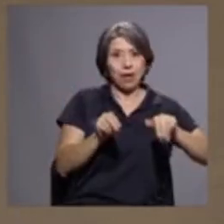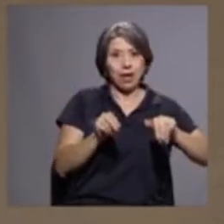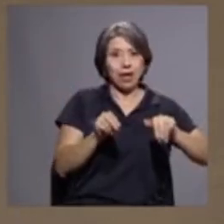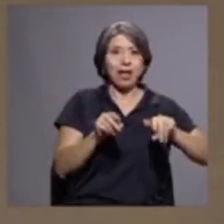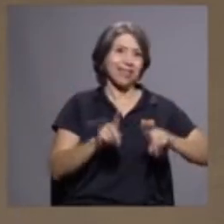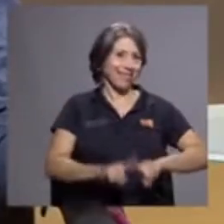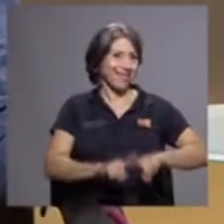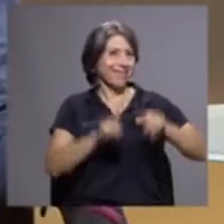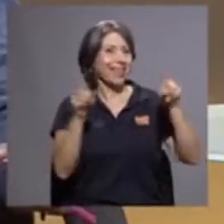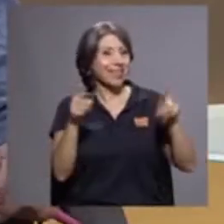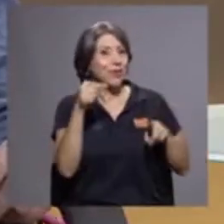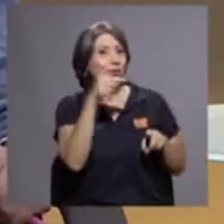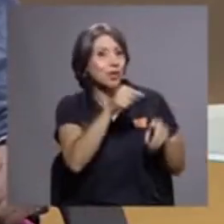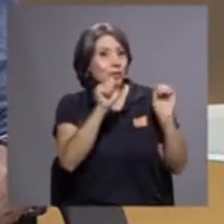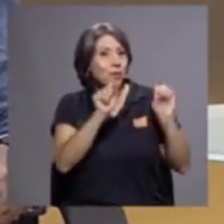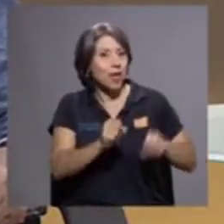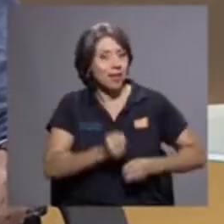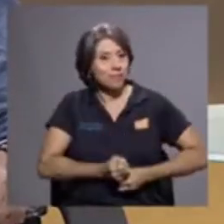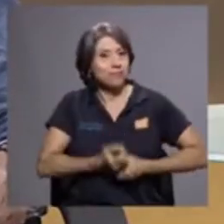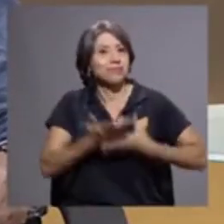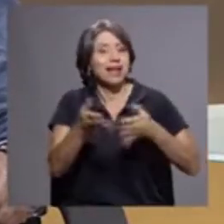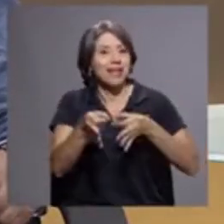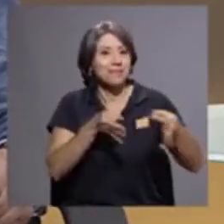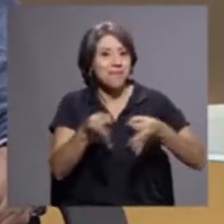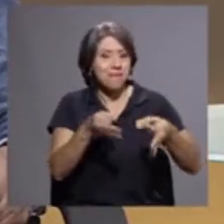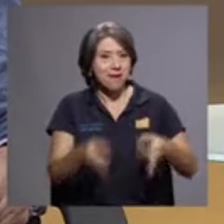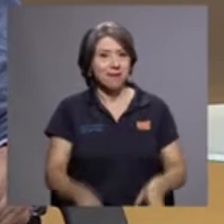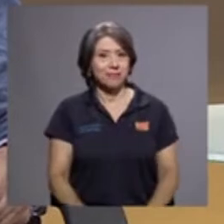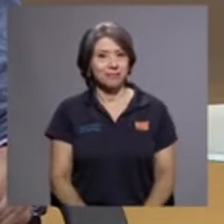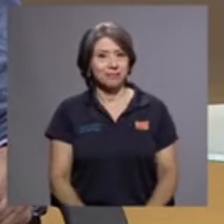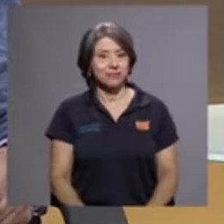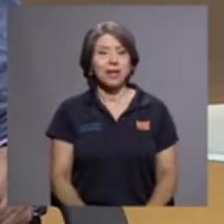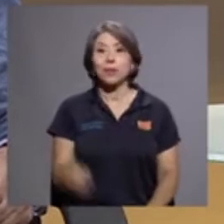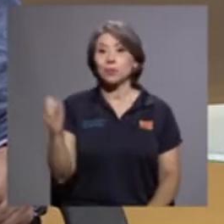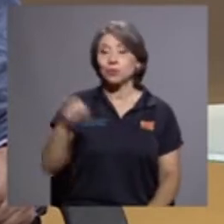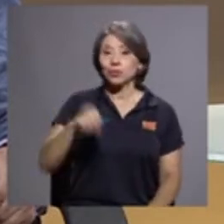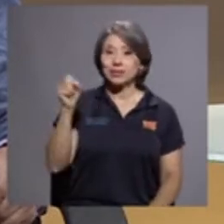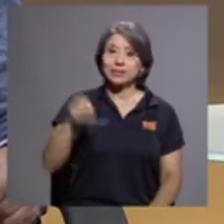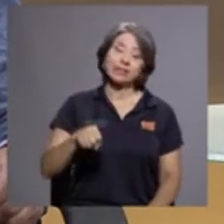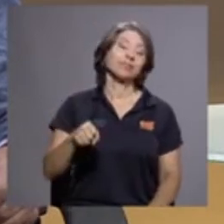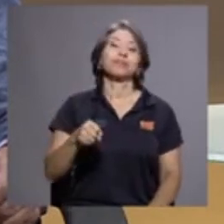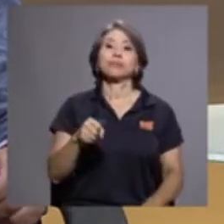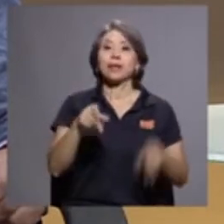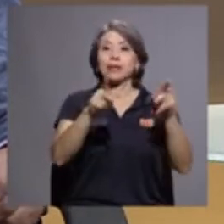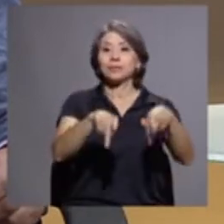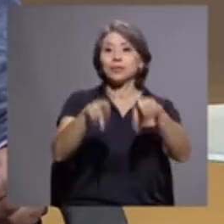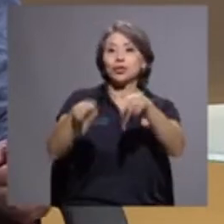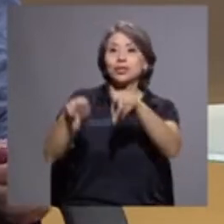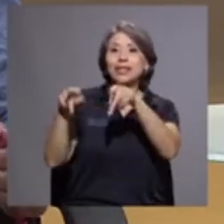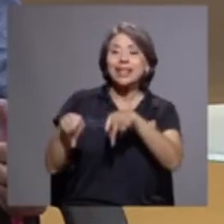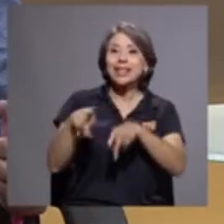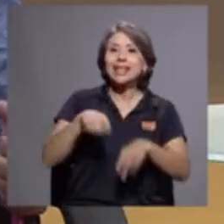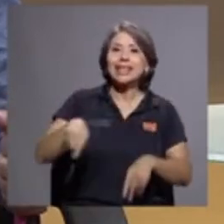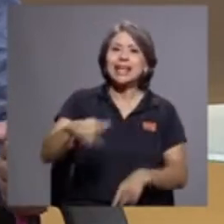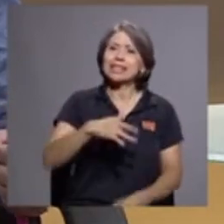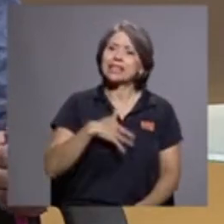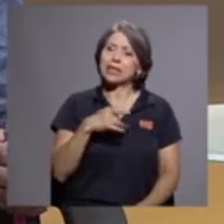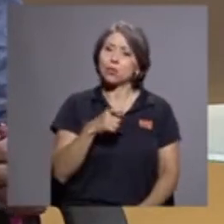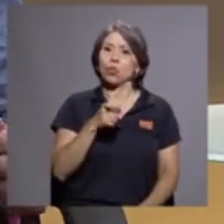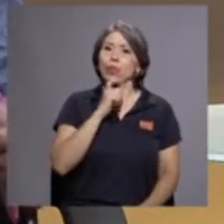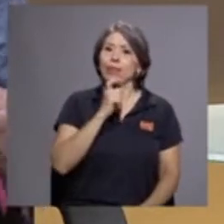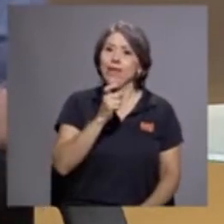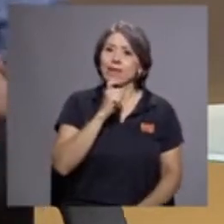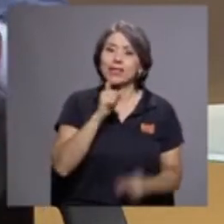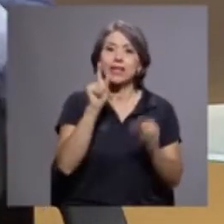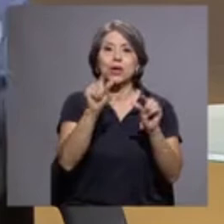se lo explique a la ciudadanía. Ajá. Bueno, pues sí, efectivamente, para la ciudadanía es muy difícil que un grupo de muchachos